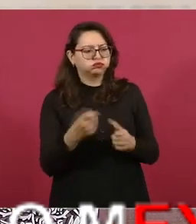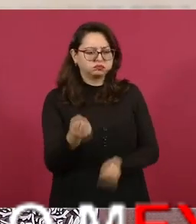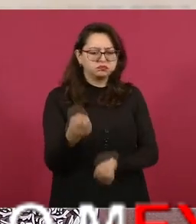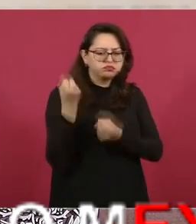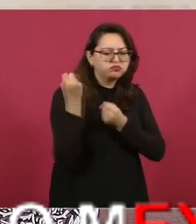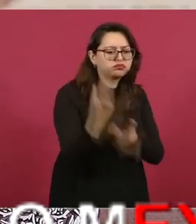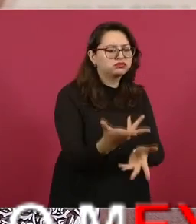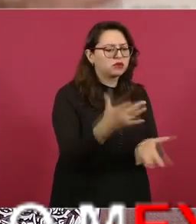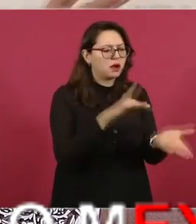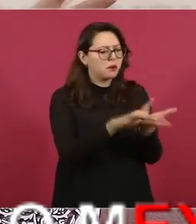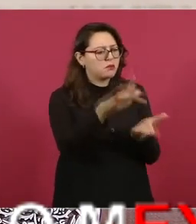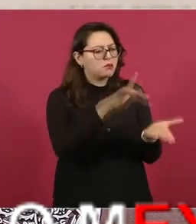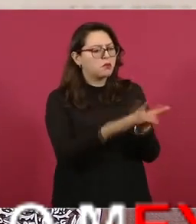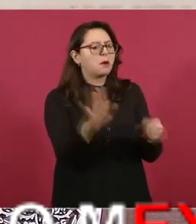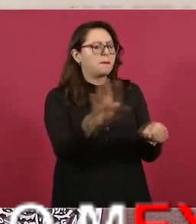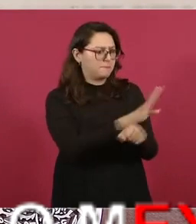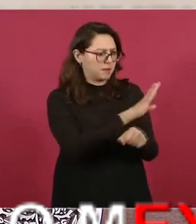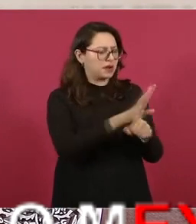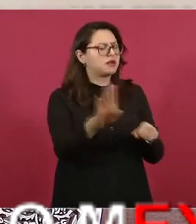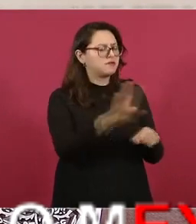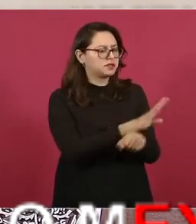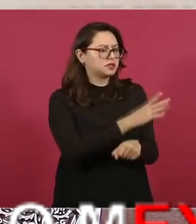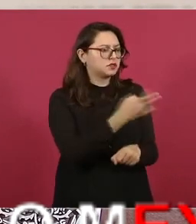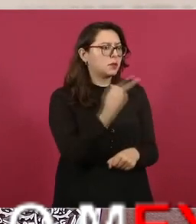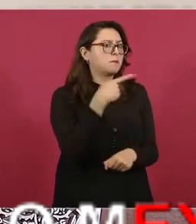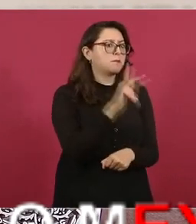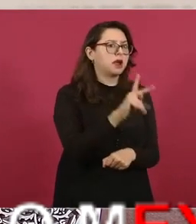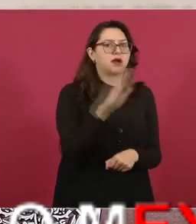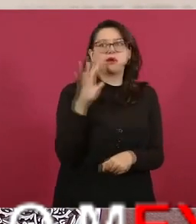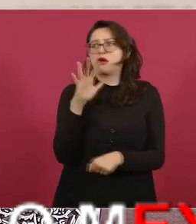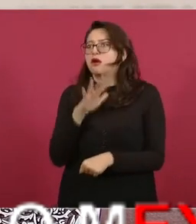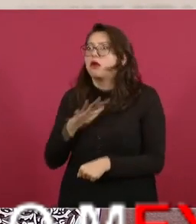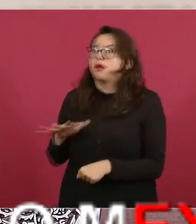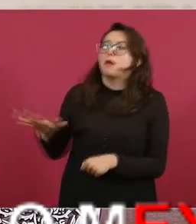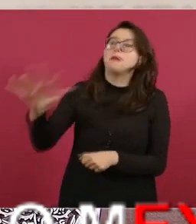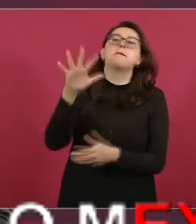y que le fuera mal al pueblo